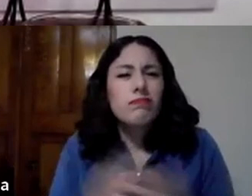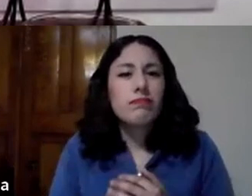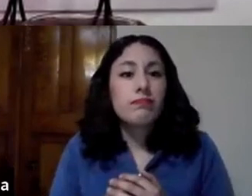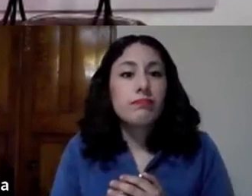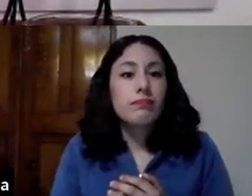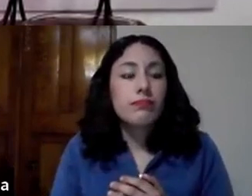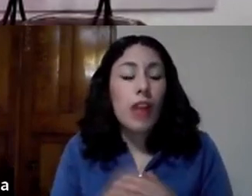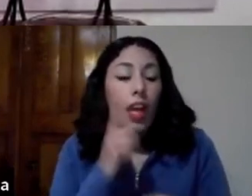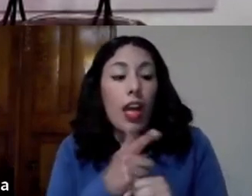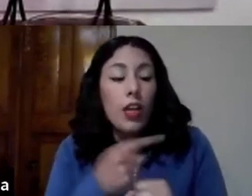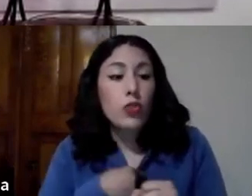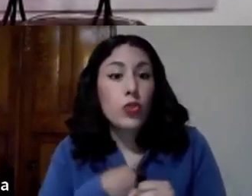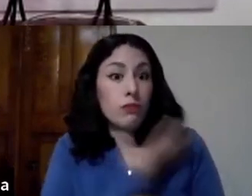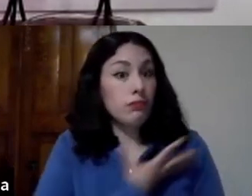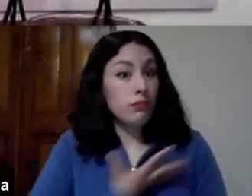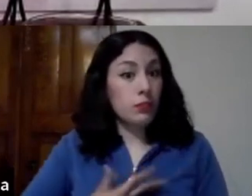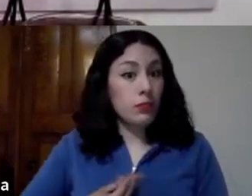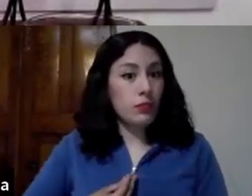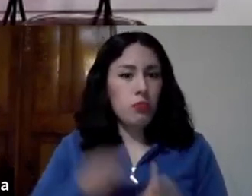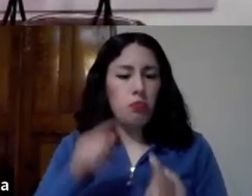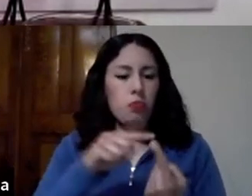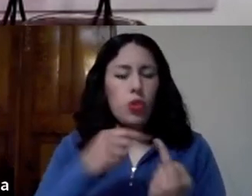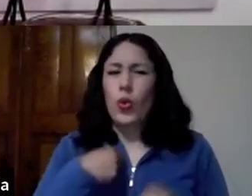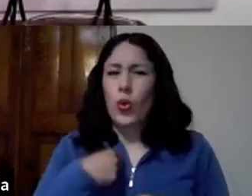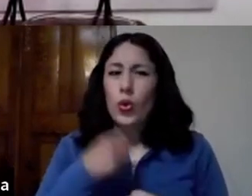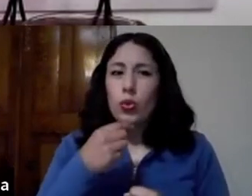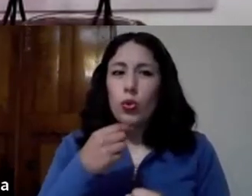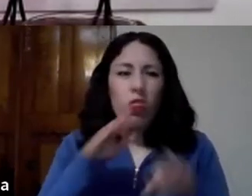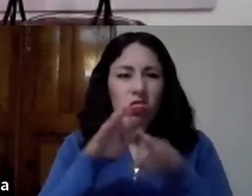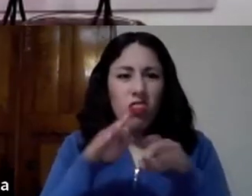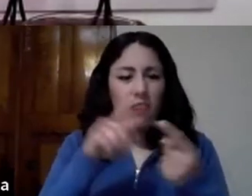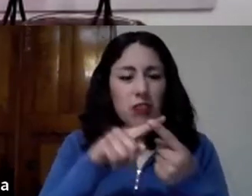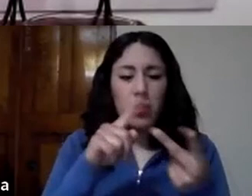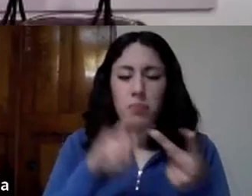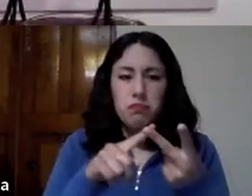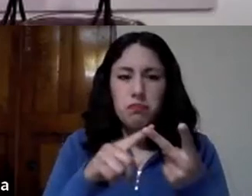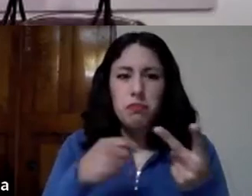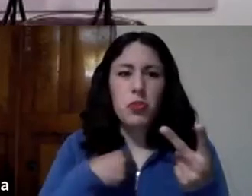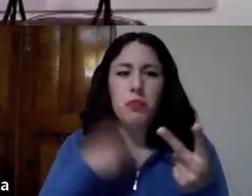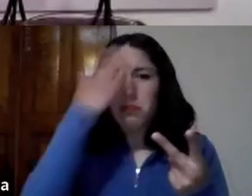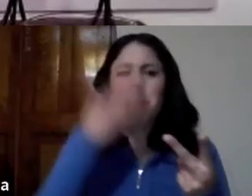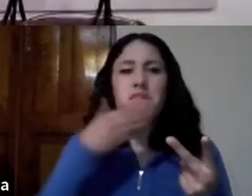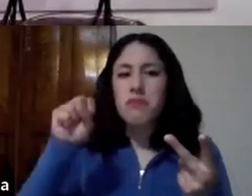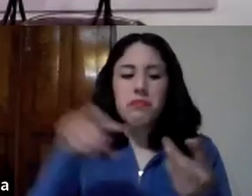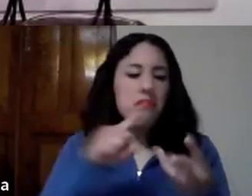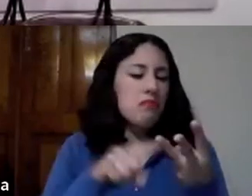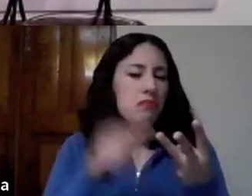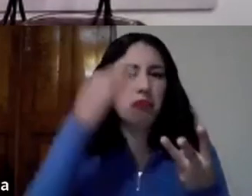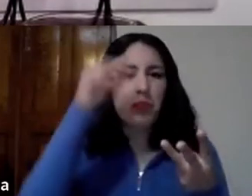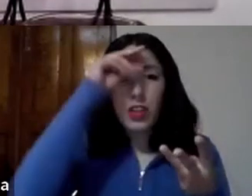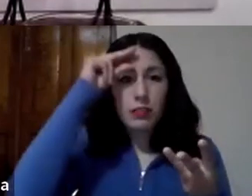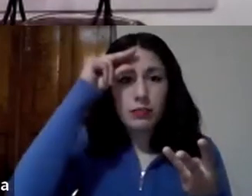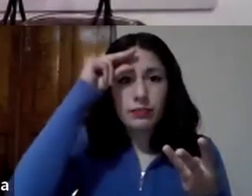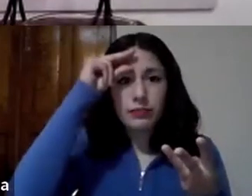soy mi trabajo no soy mis dones no soy mi inteligencia no soy mis